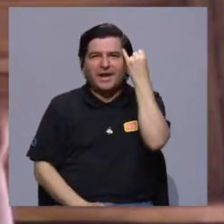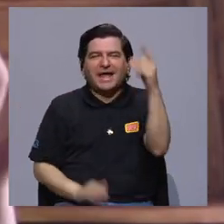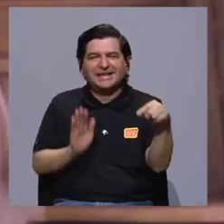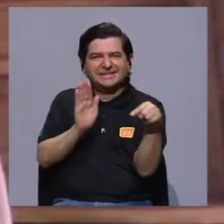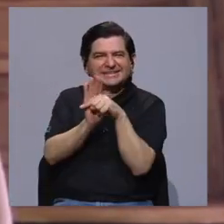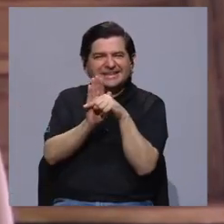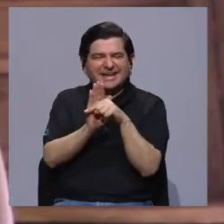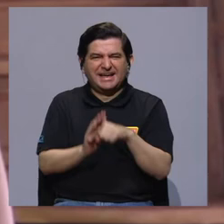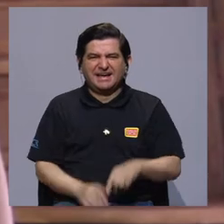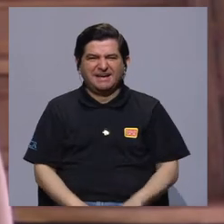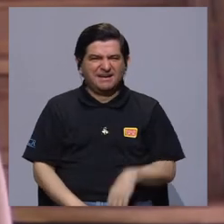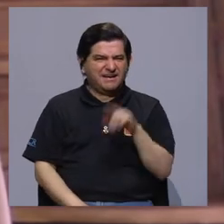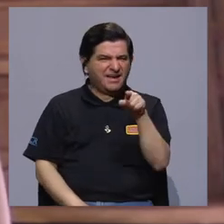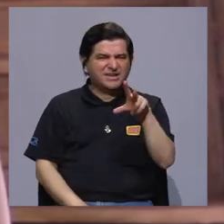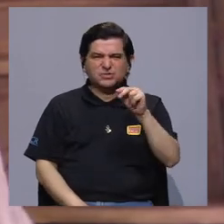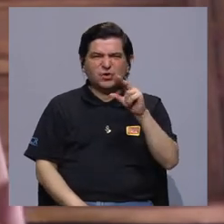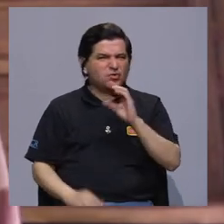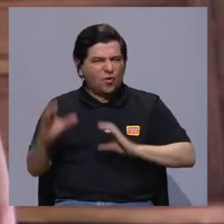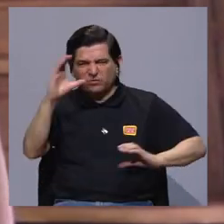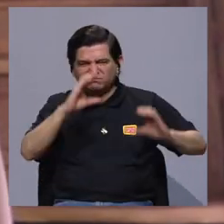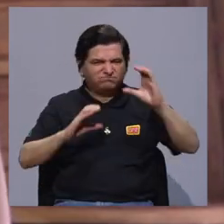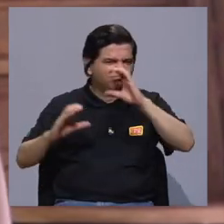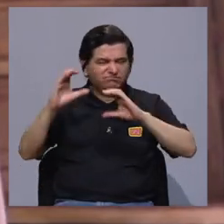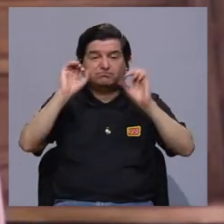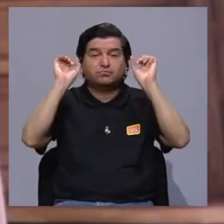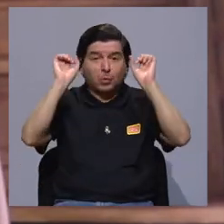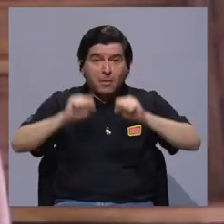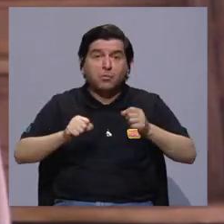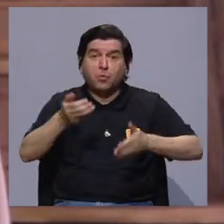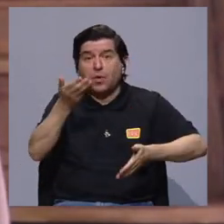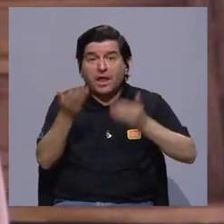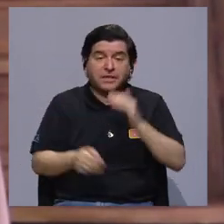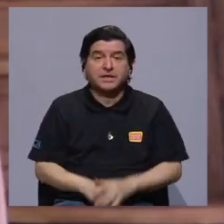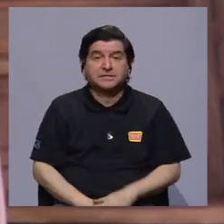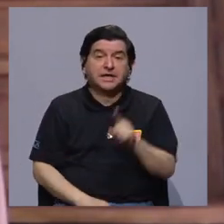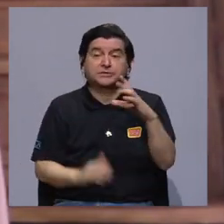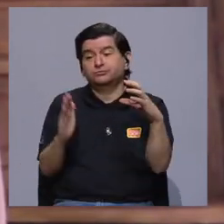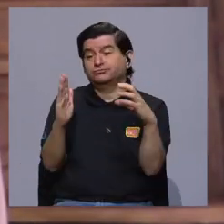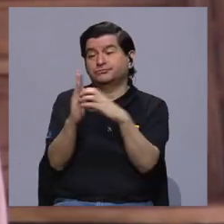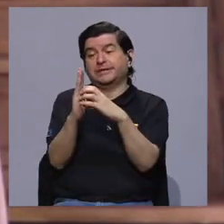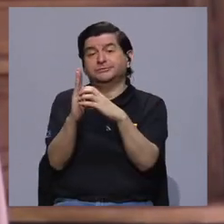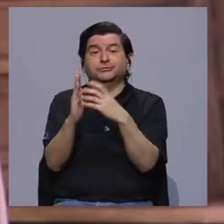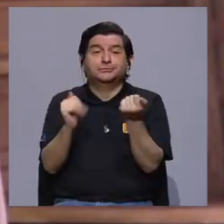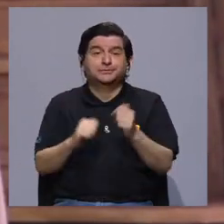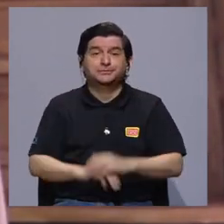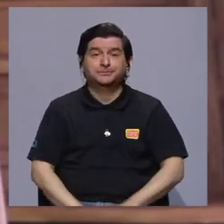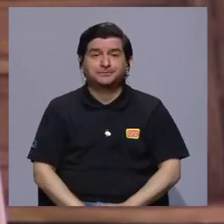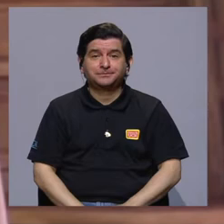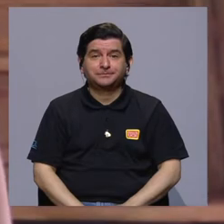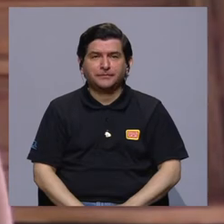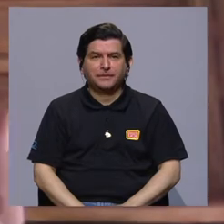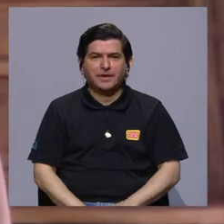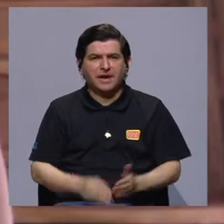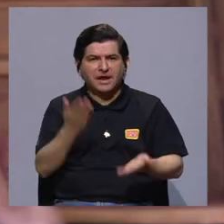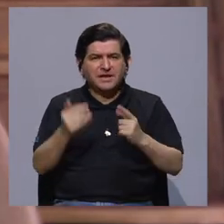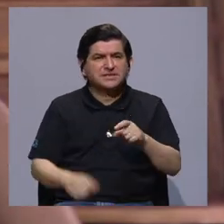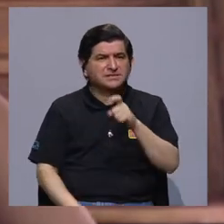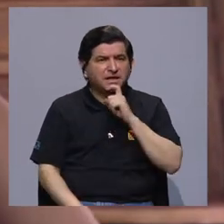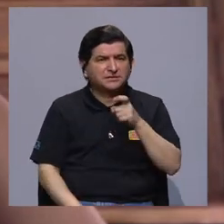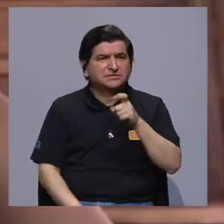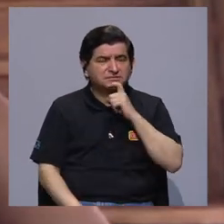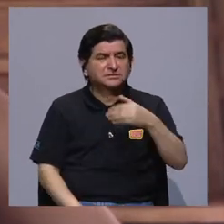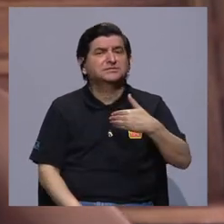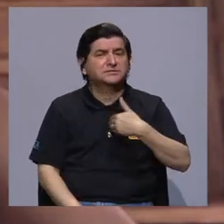prejuicio, digamos, de que no es algo tan científico como puede ser un texto, por decirlo así, ¿verdad? Y es un poco la